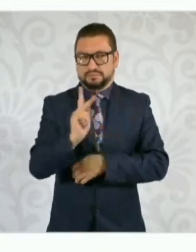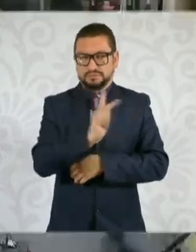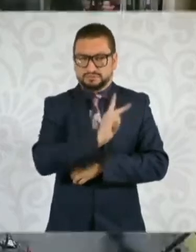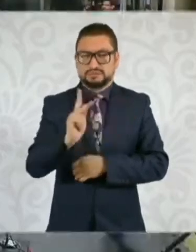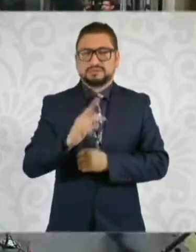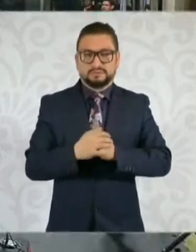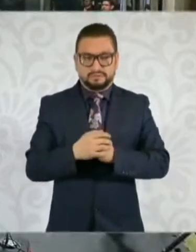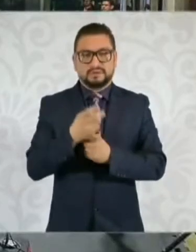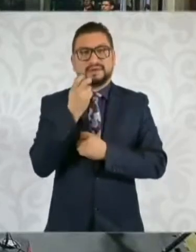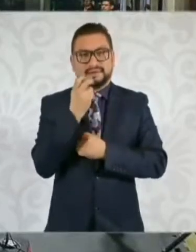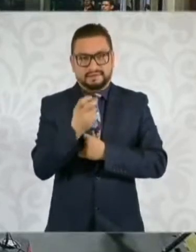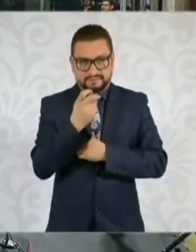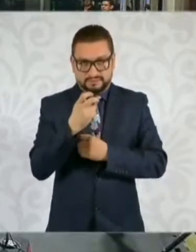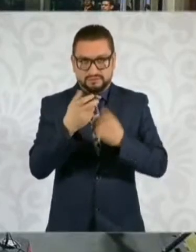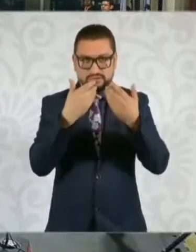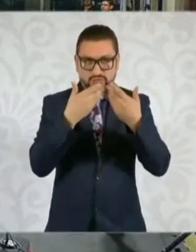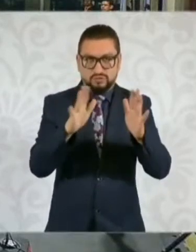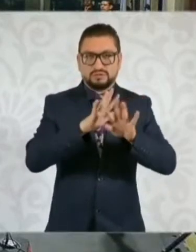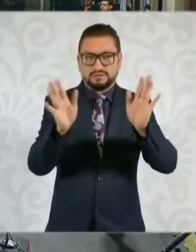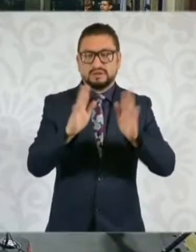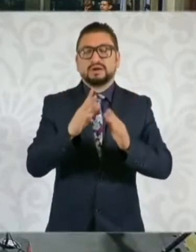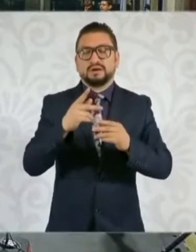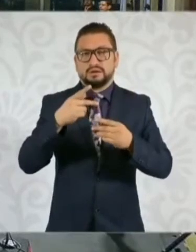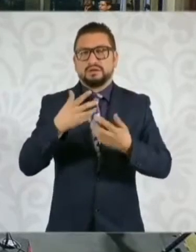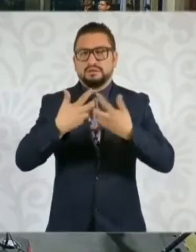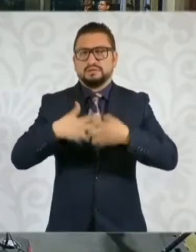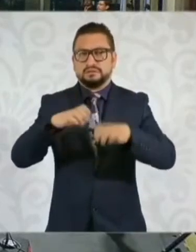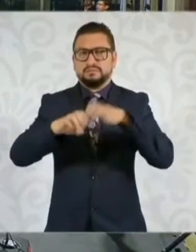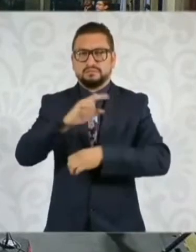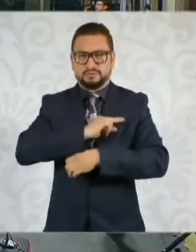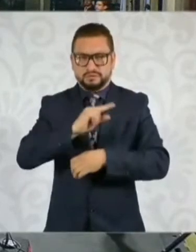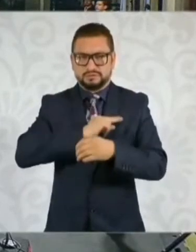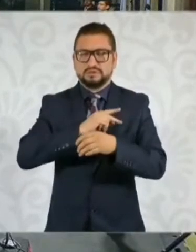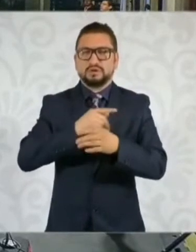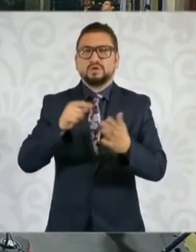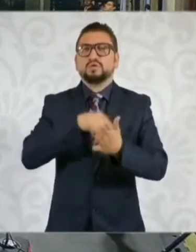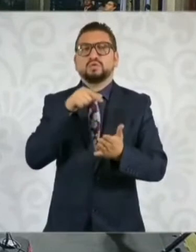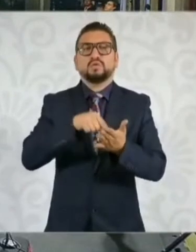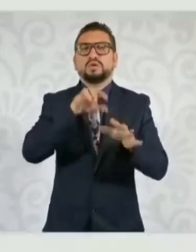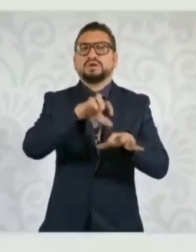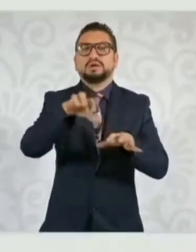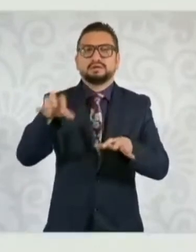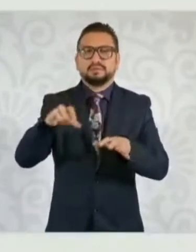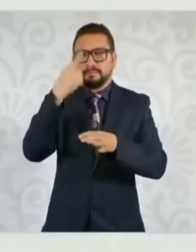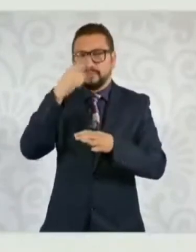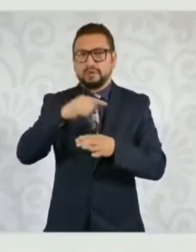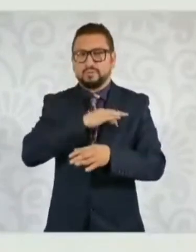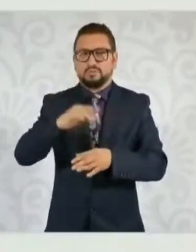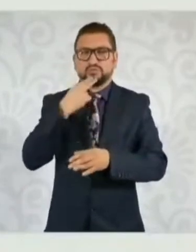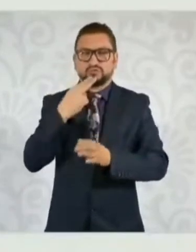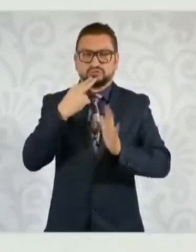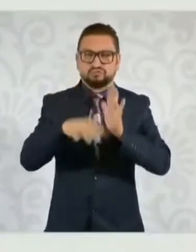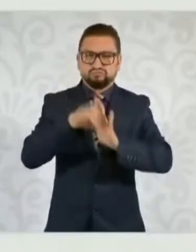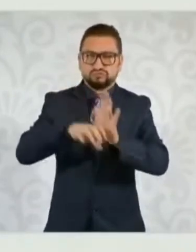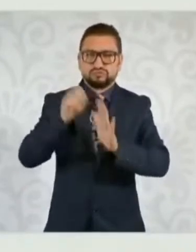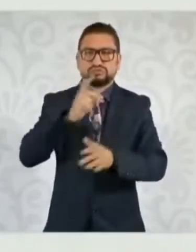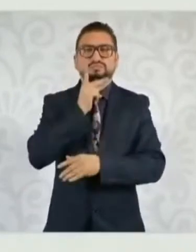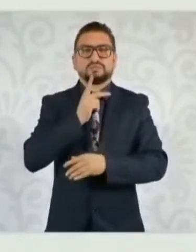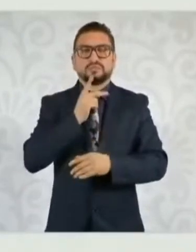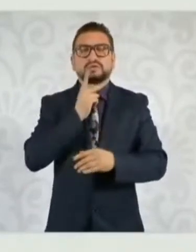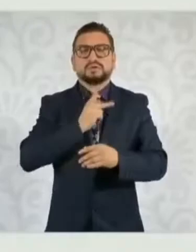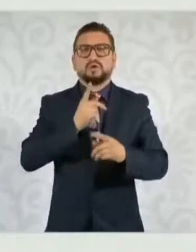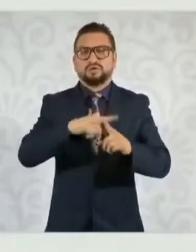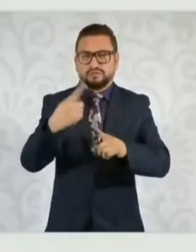privada. Se abre a la iniciativa privada zonas específicas del territorio nacional en la explotación y extracción de hidrocarburos que antes